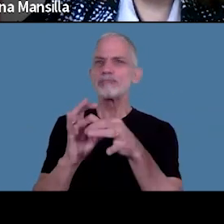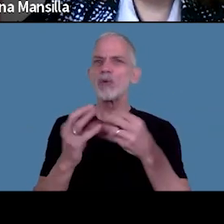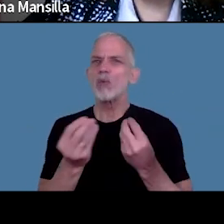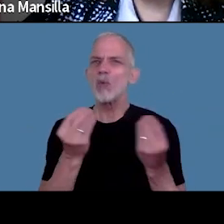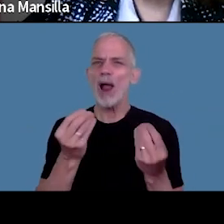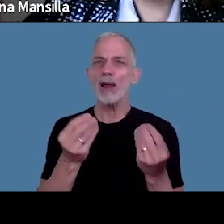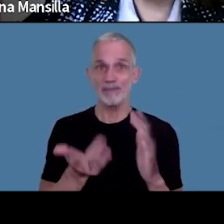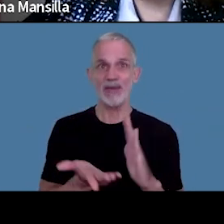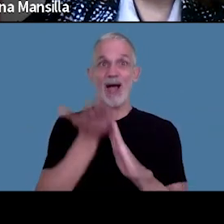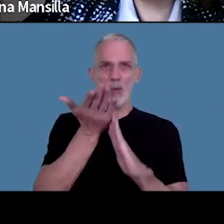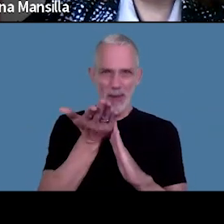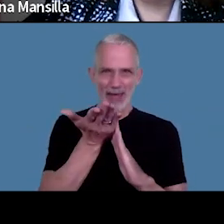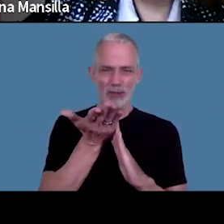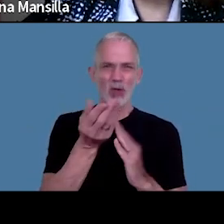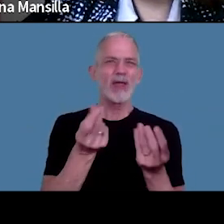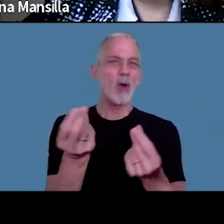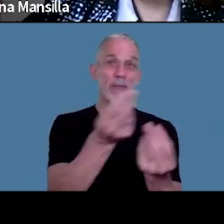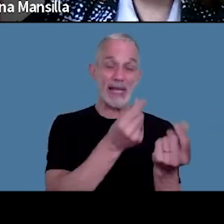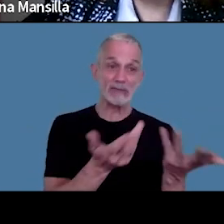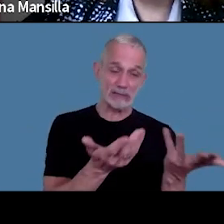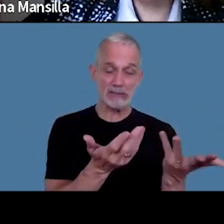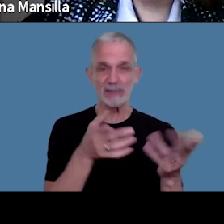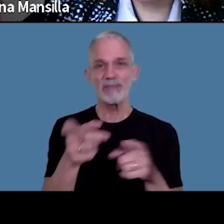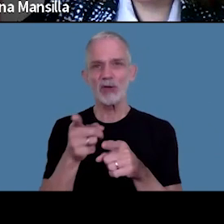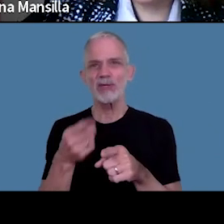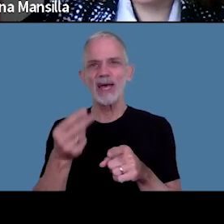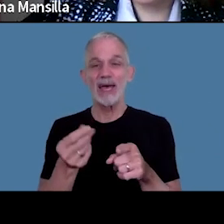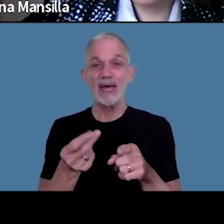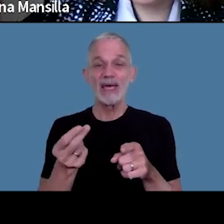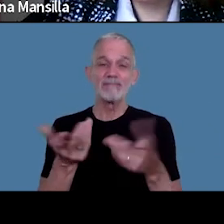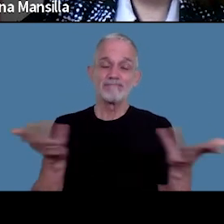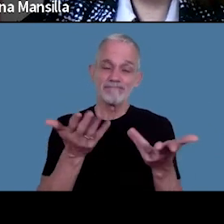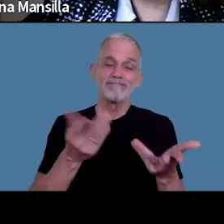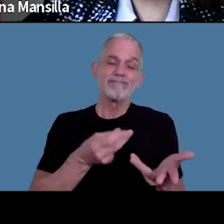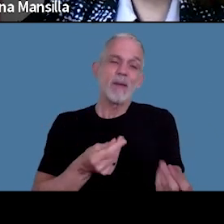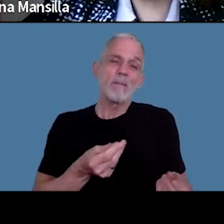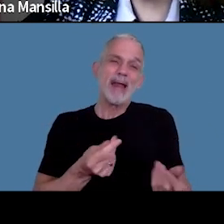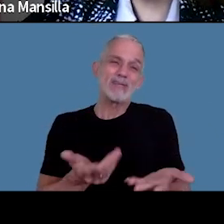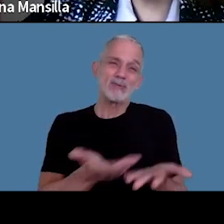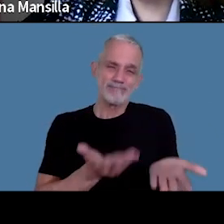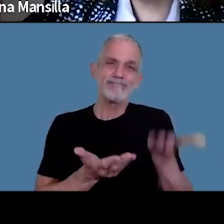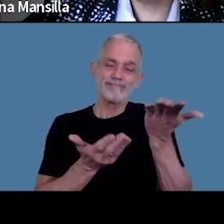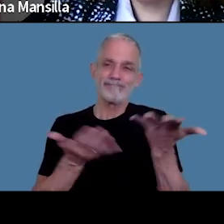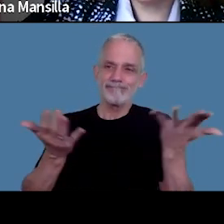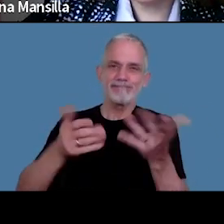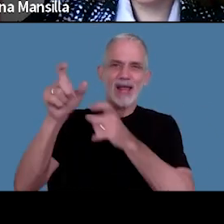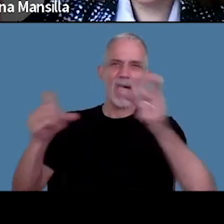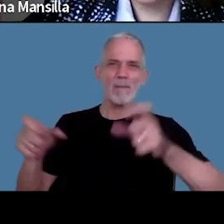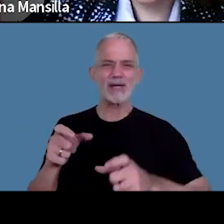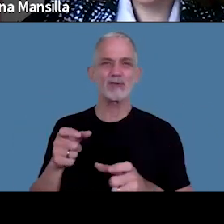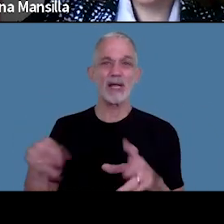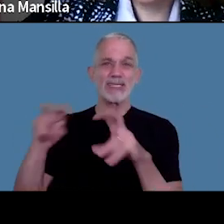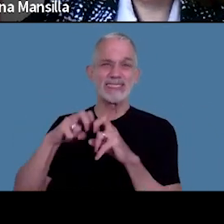incremento de los precios y que este incremento lamentablemente afecta a las personas de menores